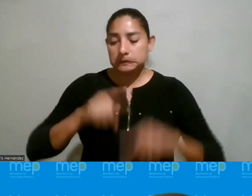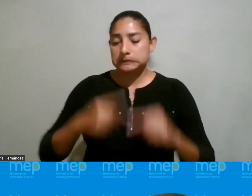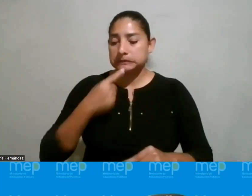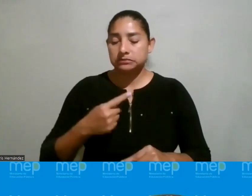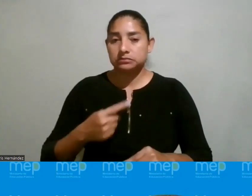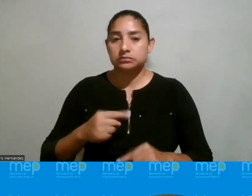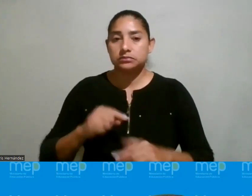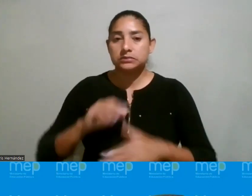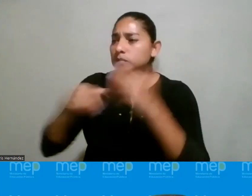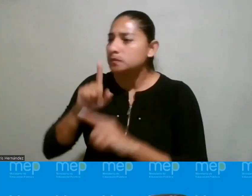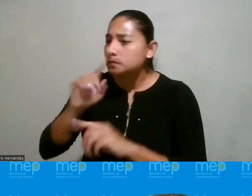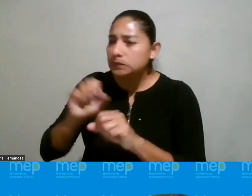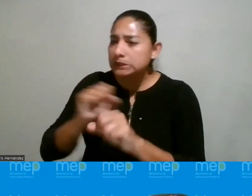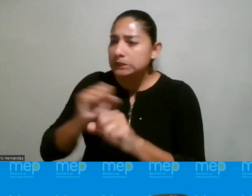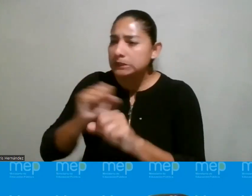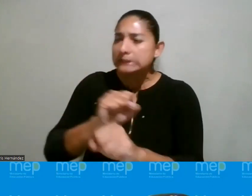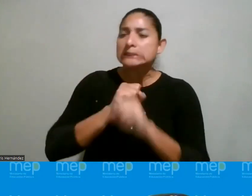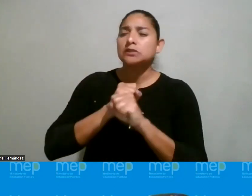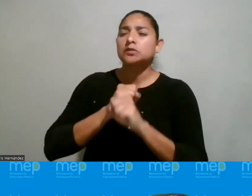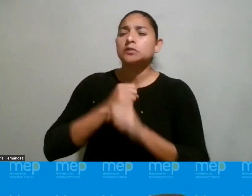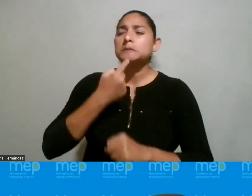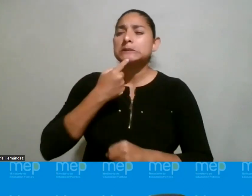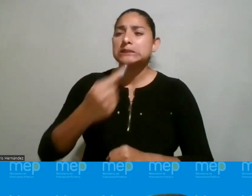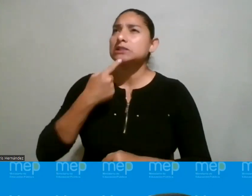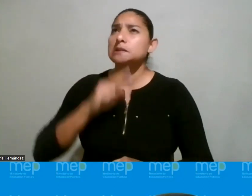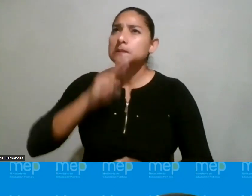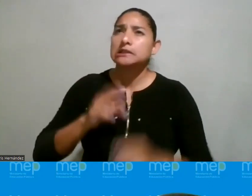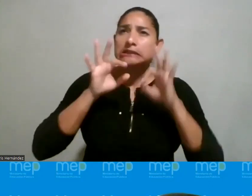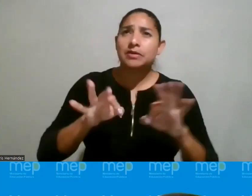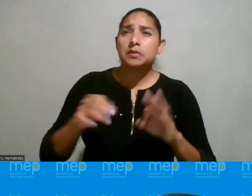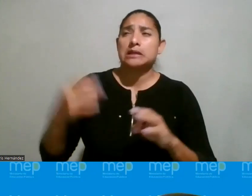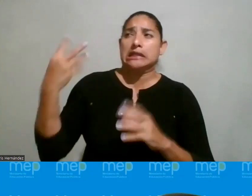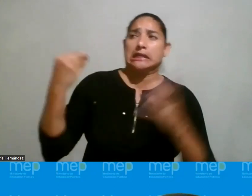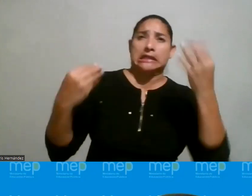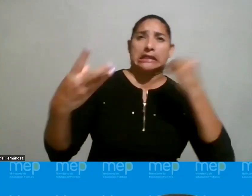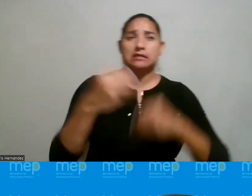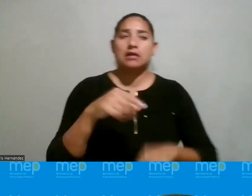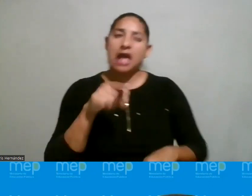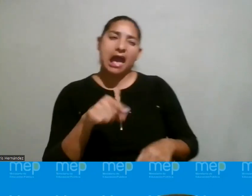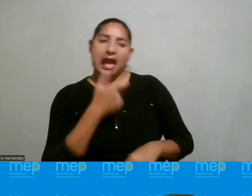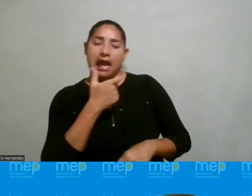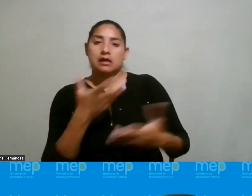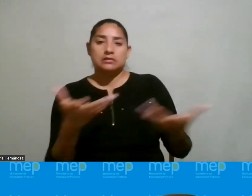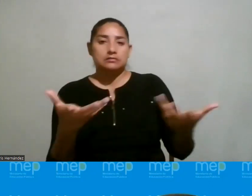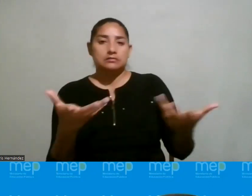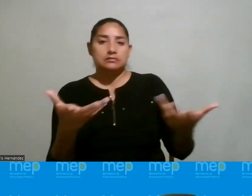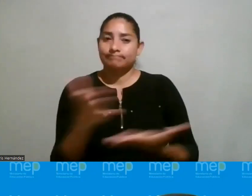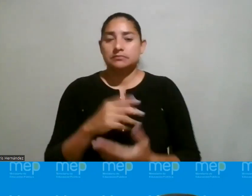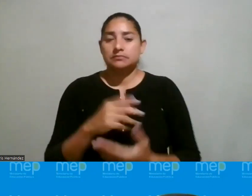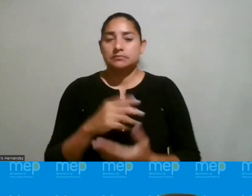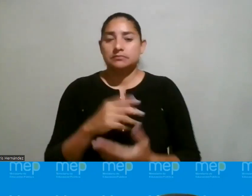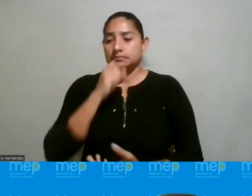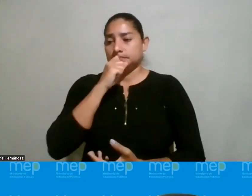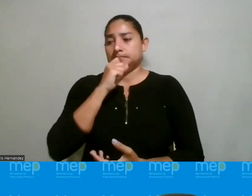hasta que esté 100% segura de que lo que voy a decir está bien porque si no para no quedar mal ¿verdad? Y entonces prefieren no hablar